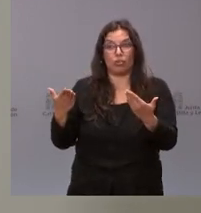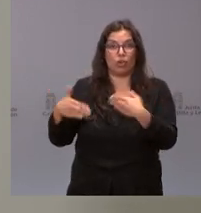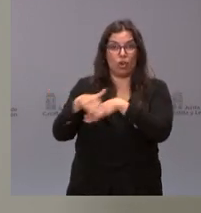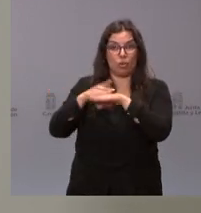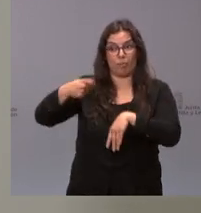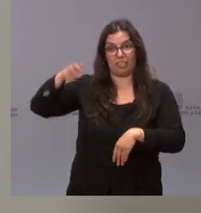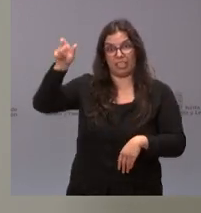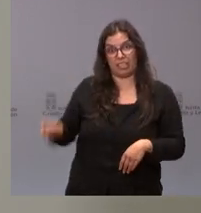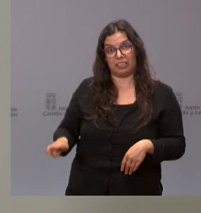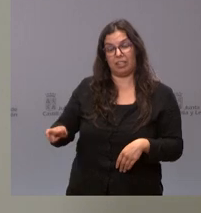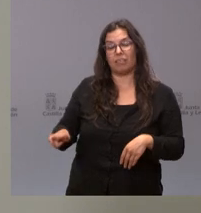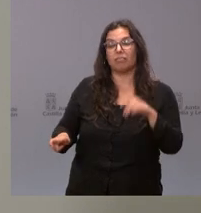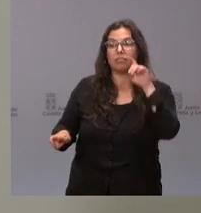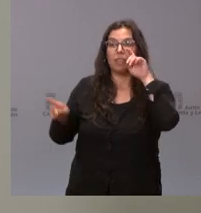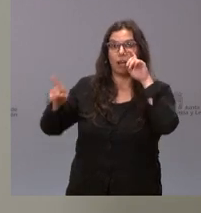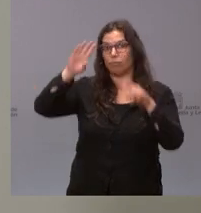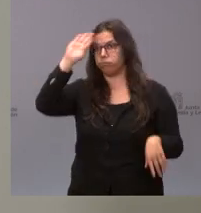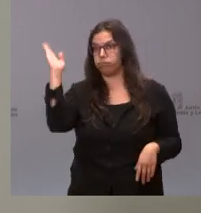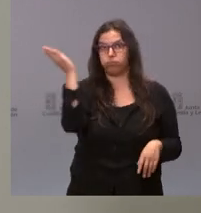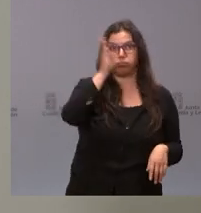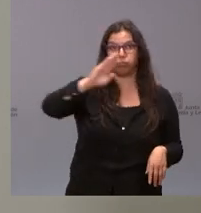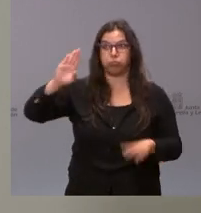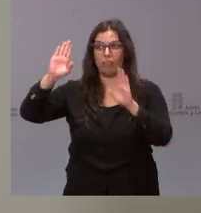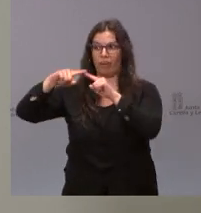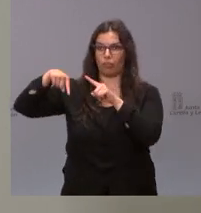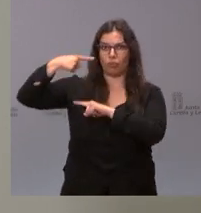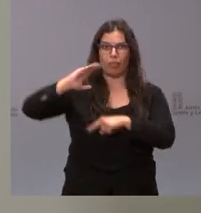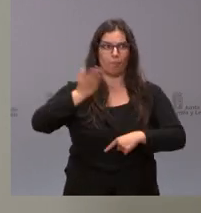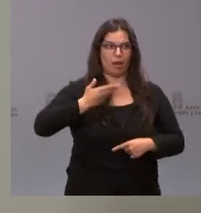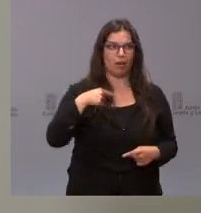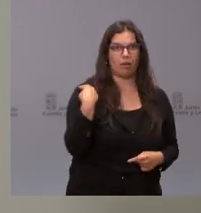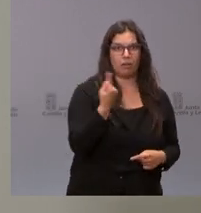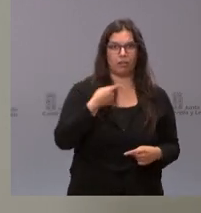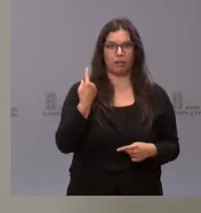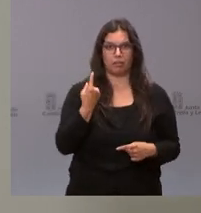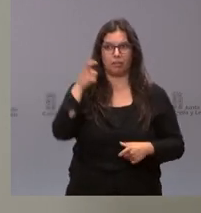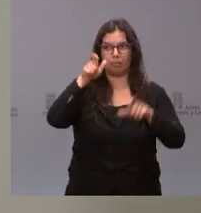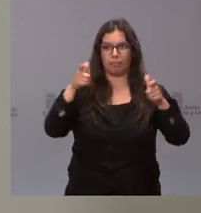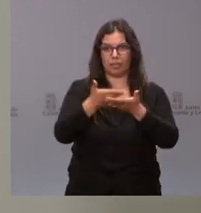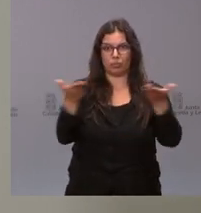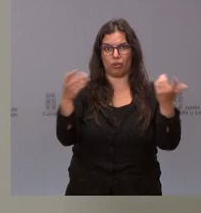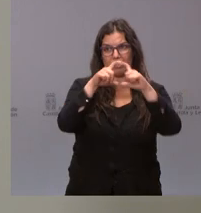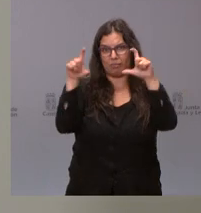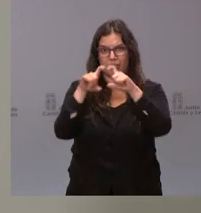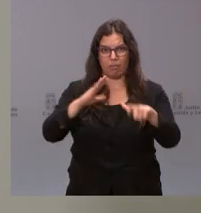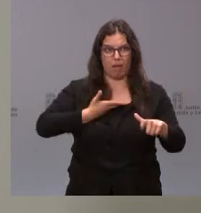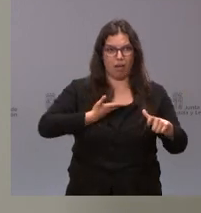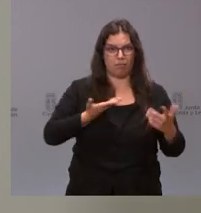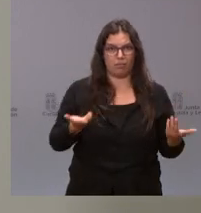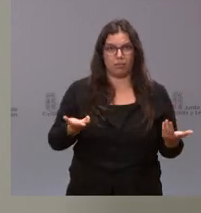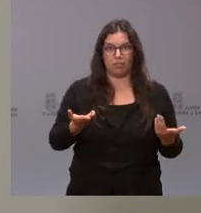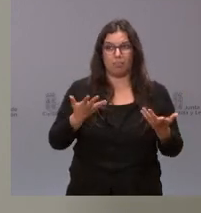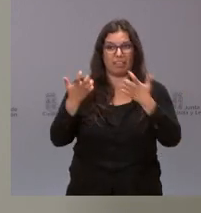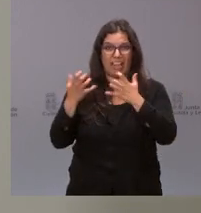presidente del Gobierno estén trayendo algunos inconvenientes al conjunto de los ciudadanos y empresas de este país y muy pocas